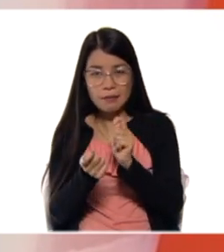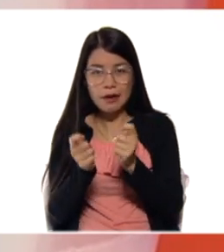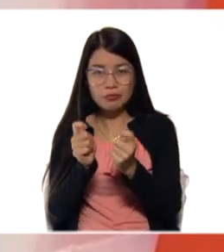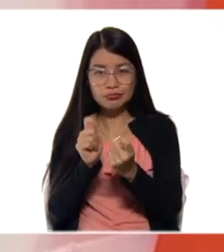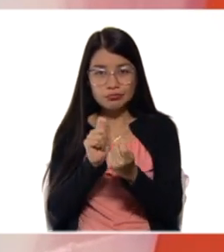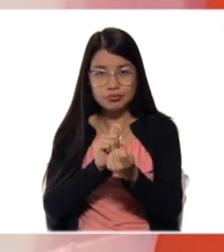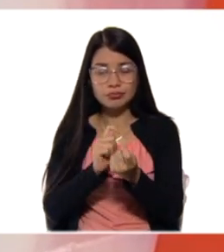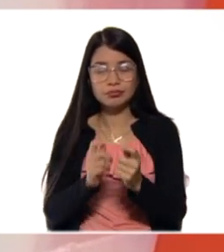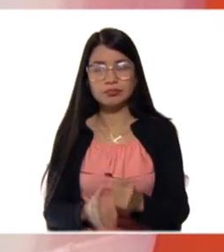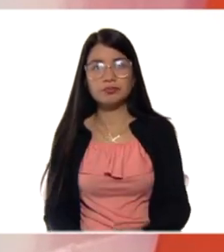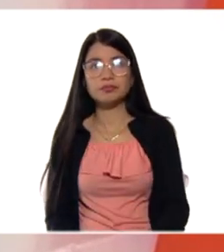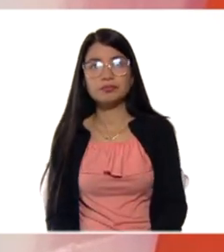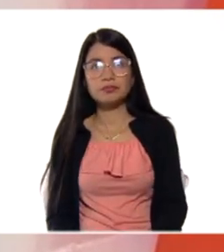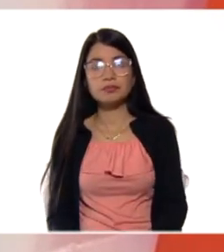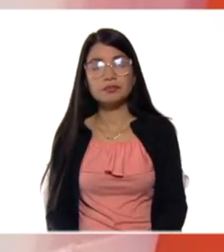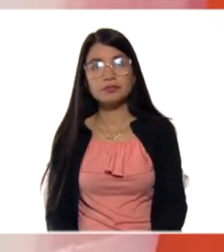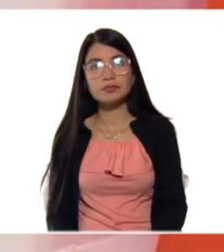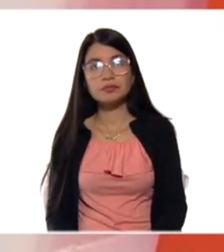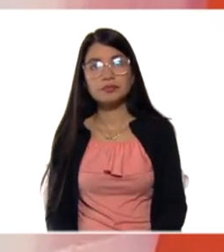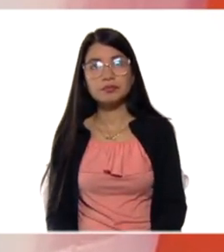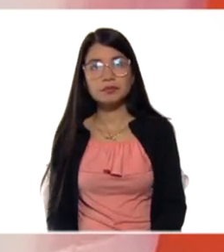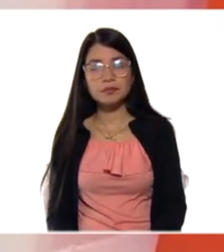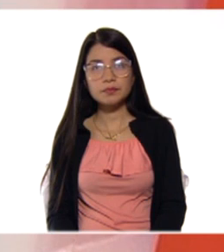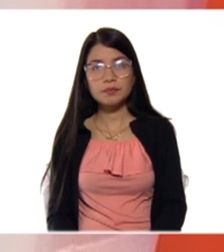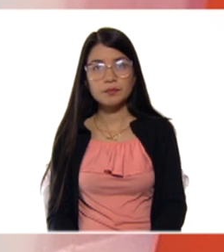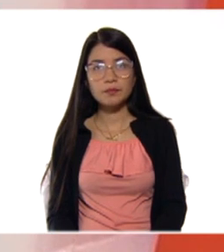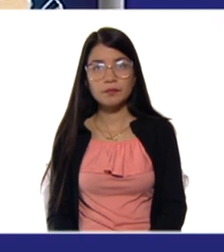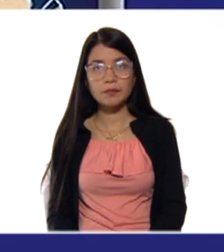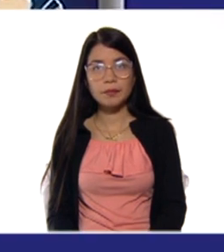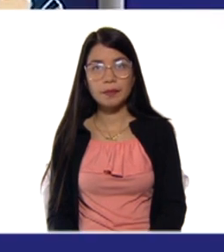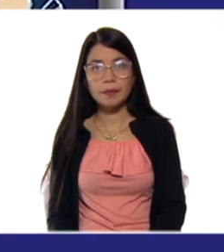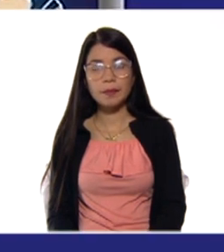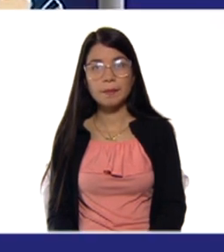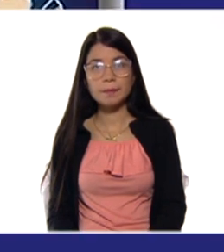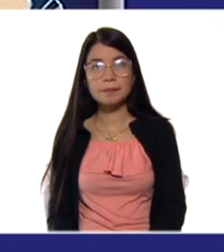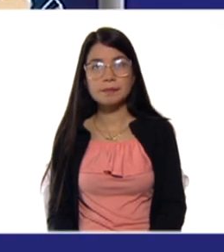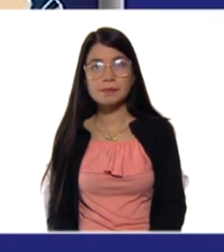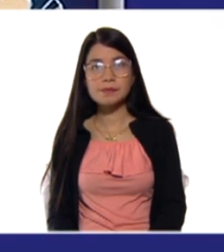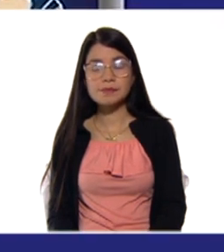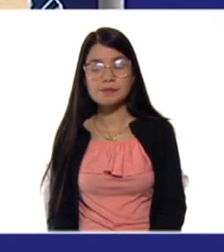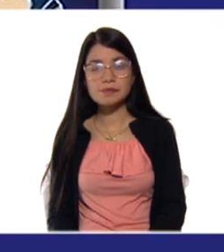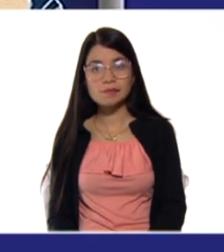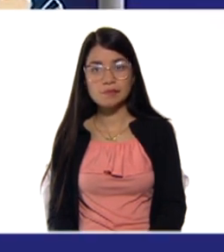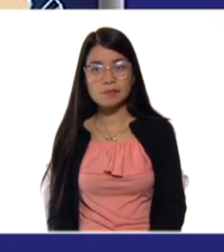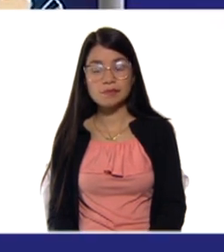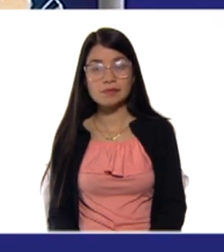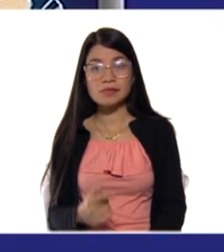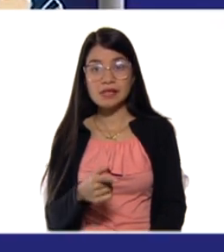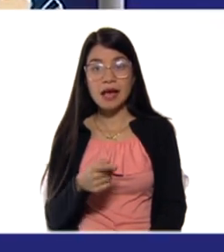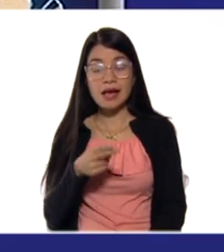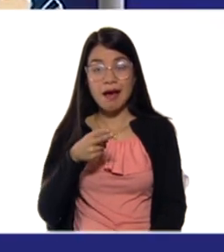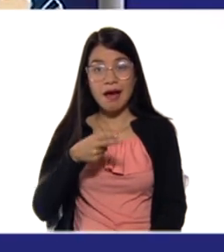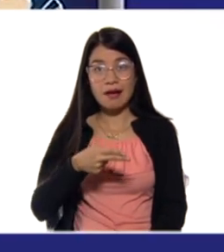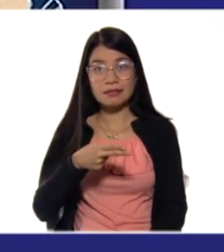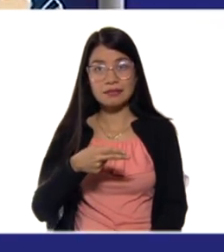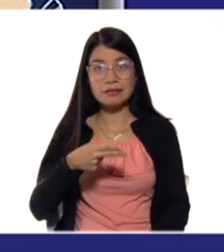energía de activación, ¿bien?, que esta energía de activación se genera un delta H, hablamos de entalpía,